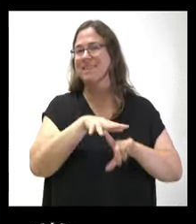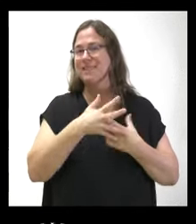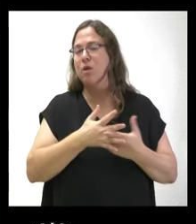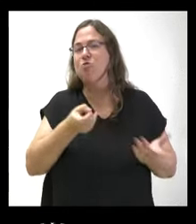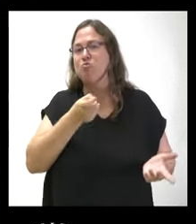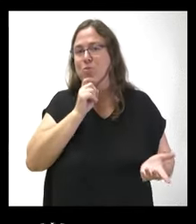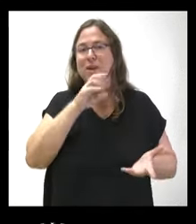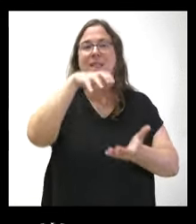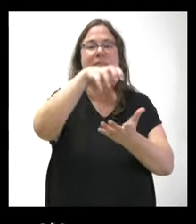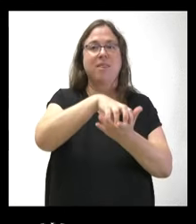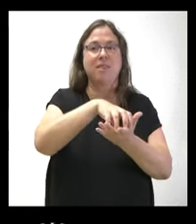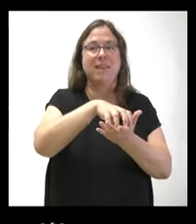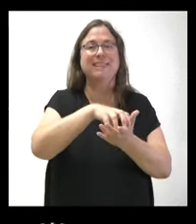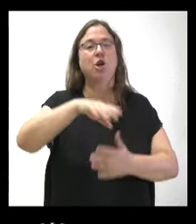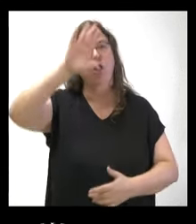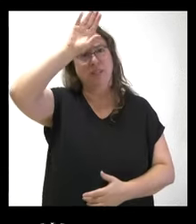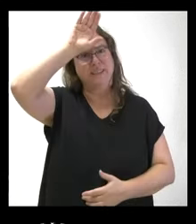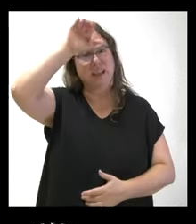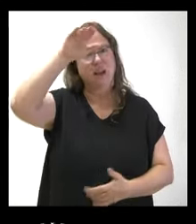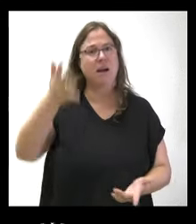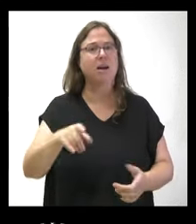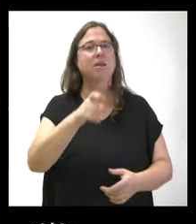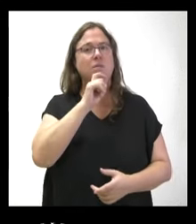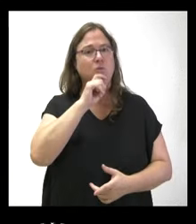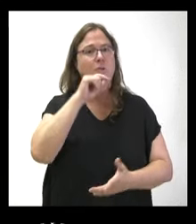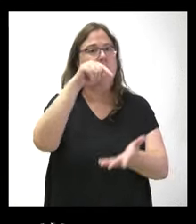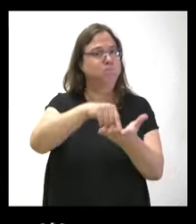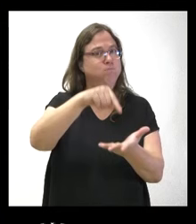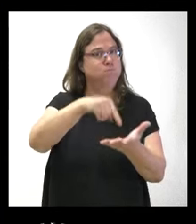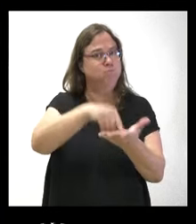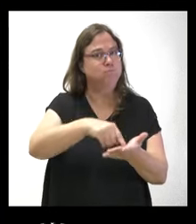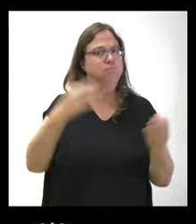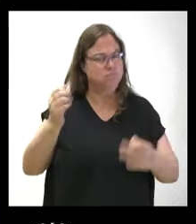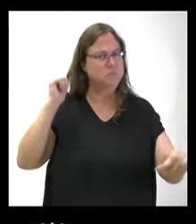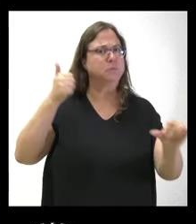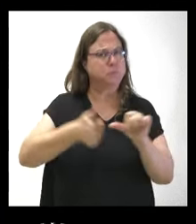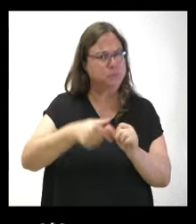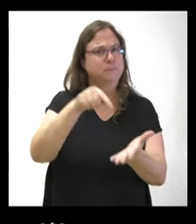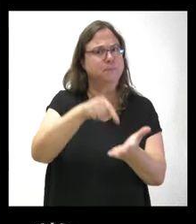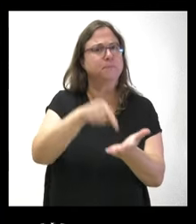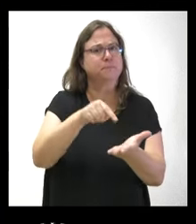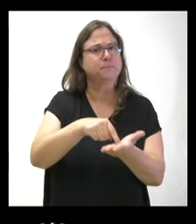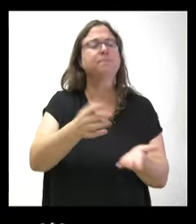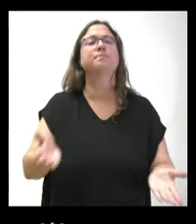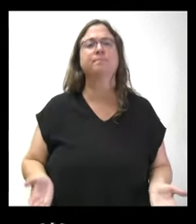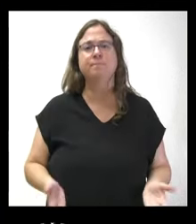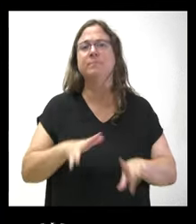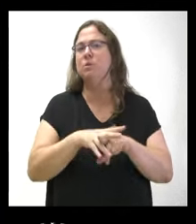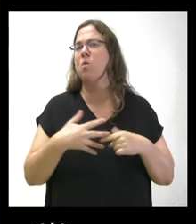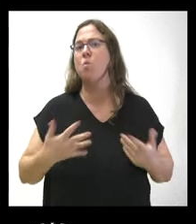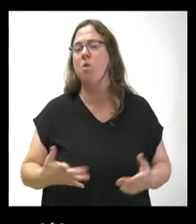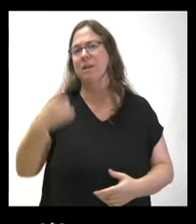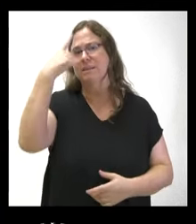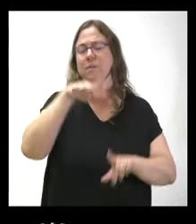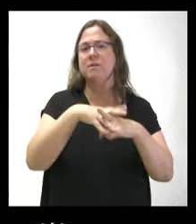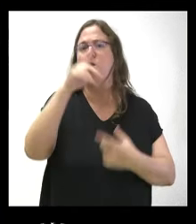conoce, del centro de salud de la cisterna, que también es una petición que se ha hecho desde hace ya bastante tiempo. No sé si sabe en